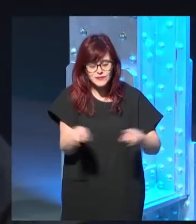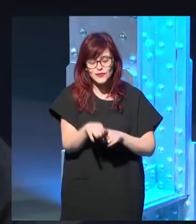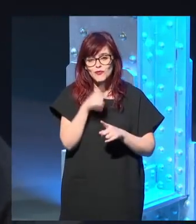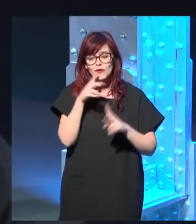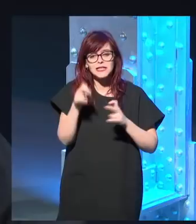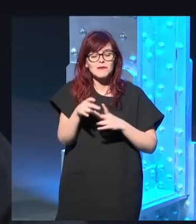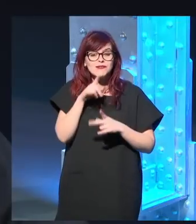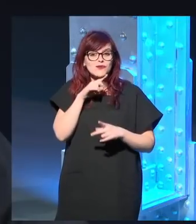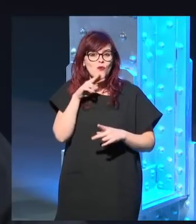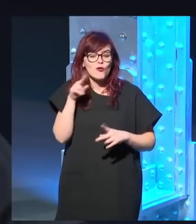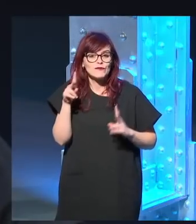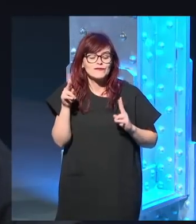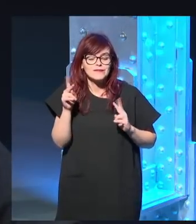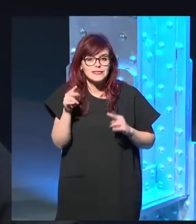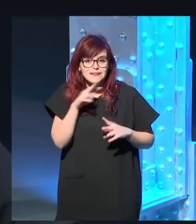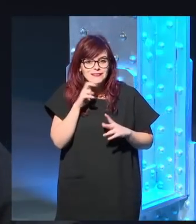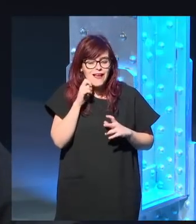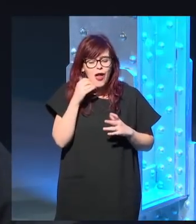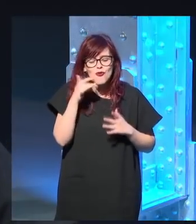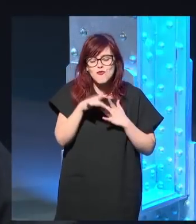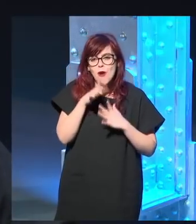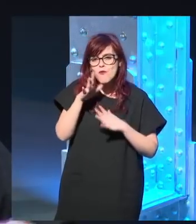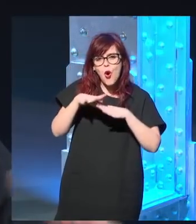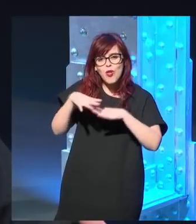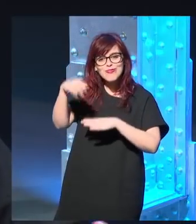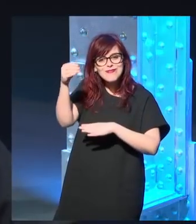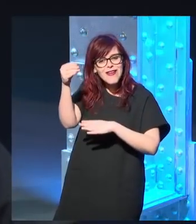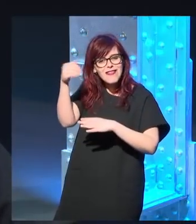Borges, ya hay una montaña.